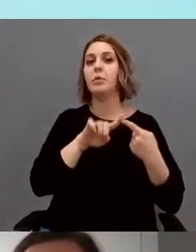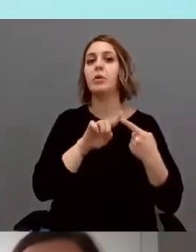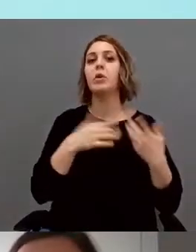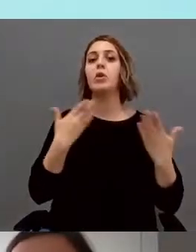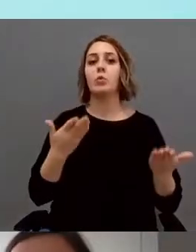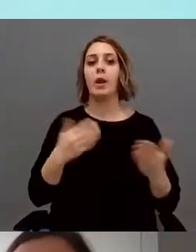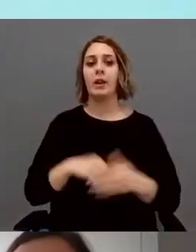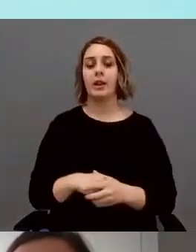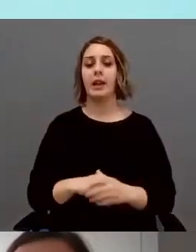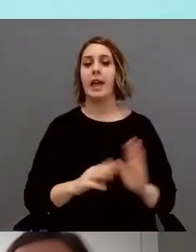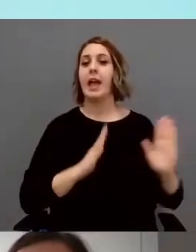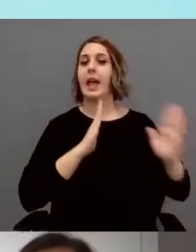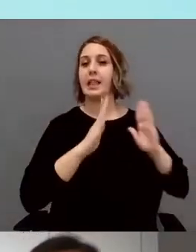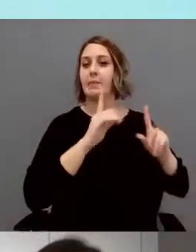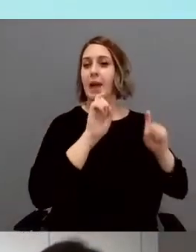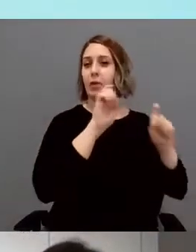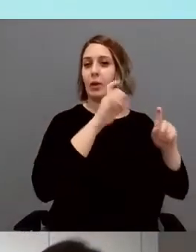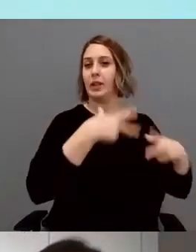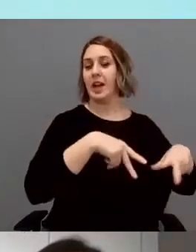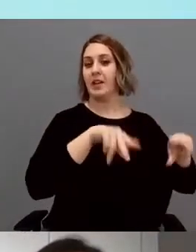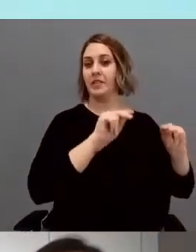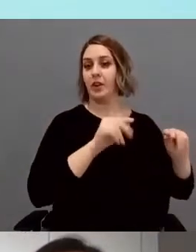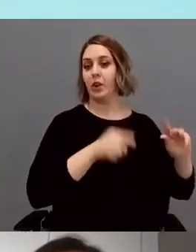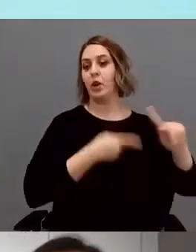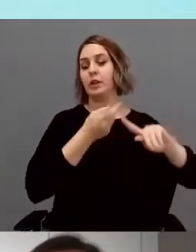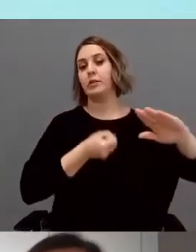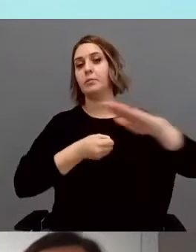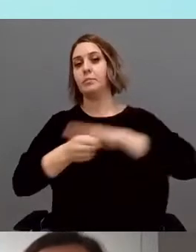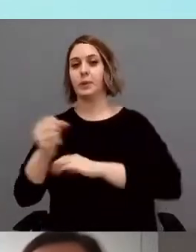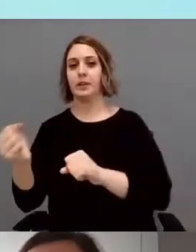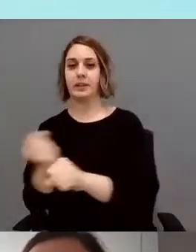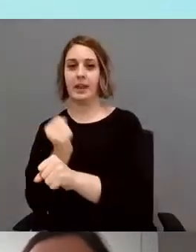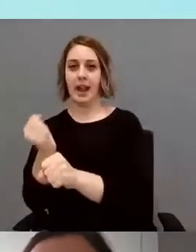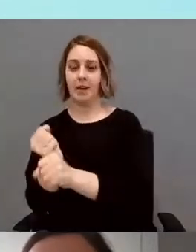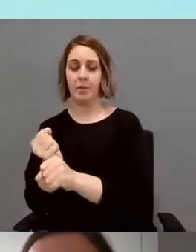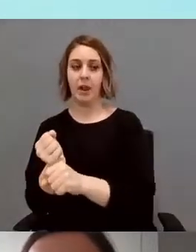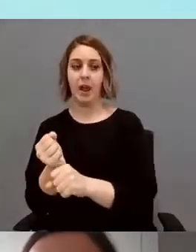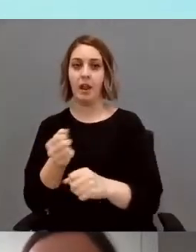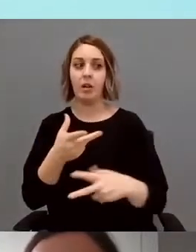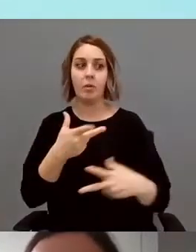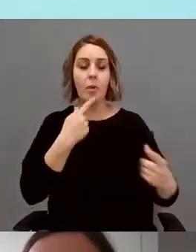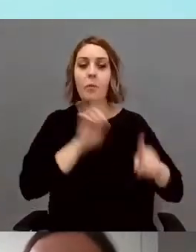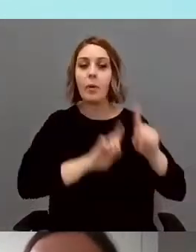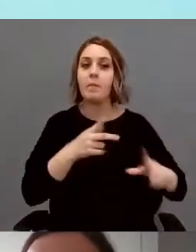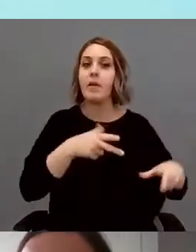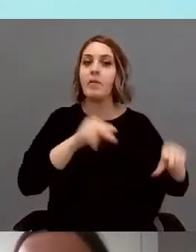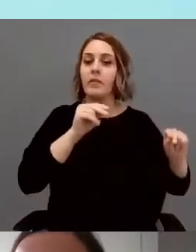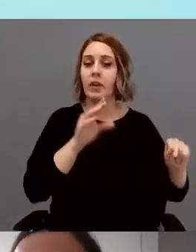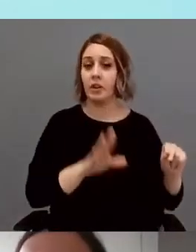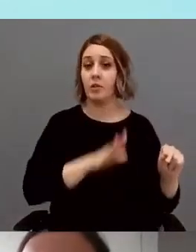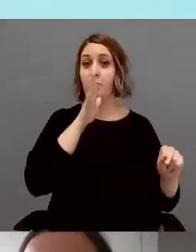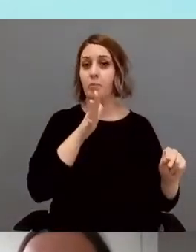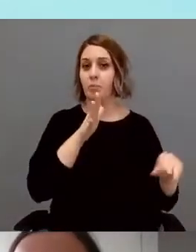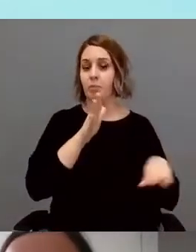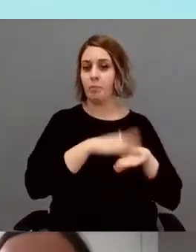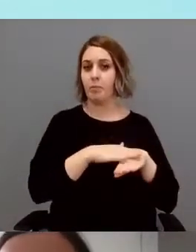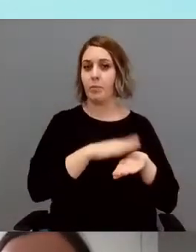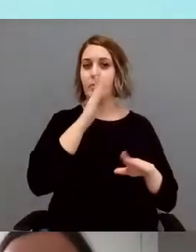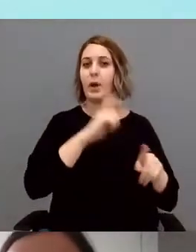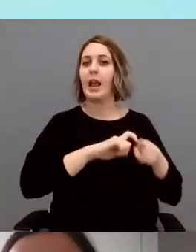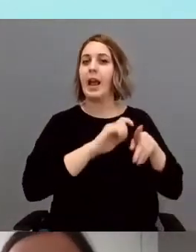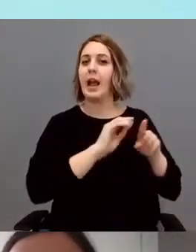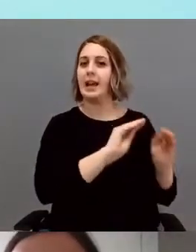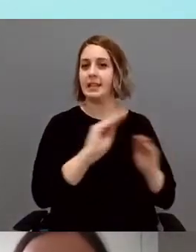finalizar la etapa educativa para poder acceder al mercado laboral. ¿Por qué? Primero, por los rasgos, por las características